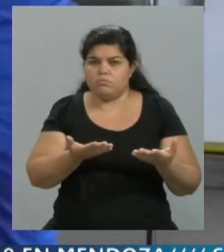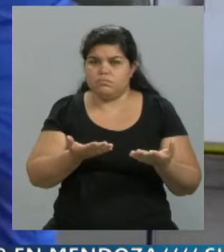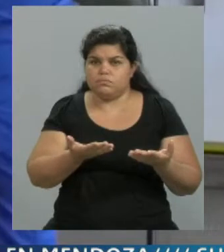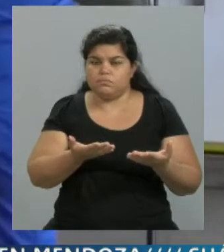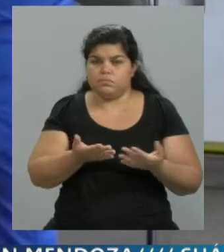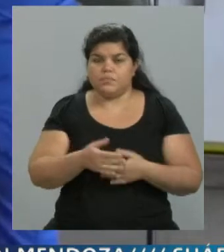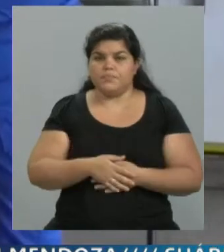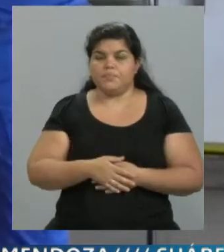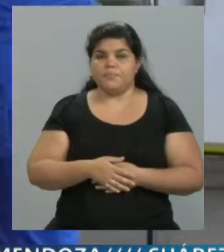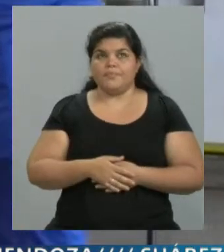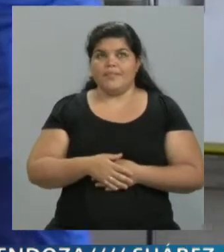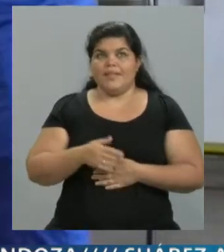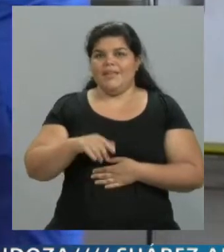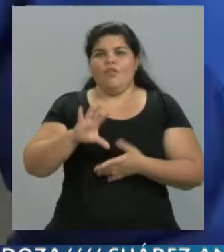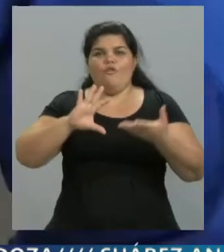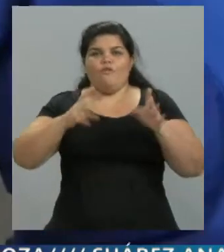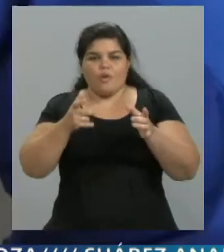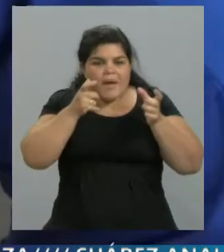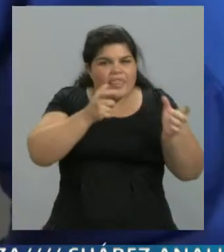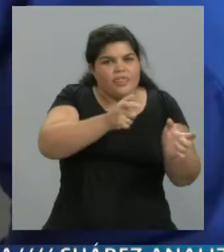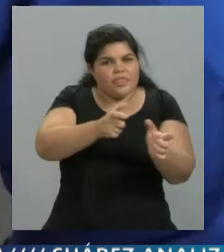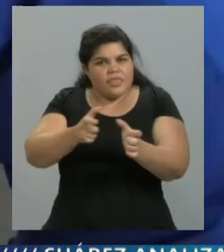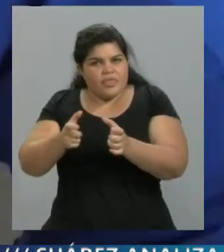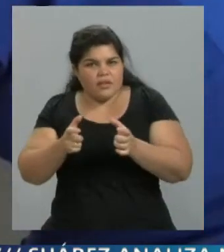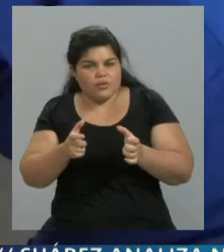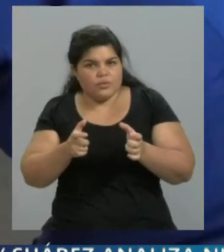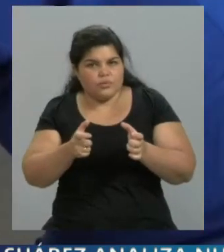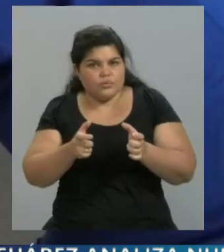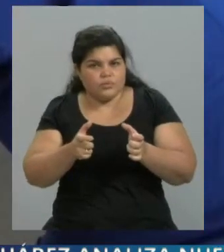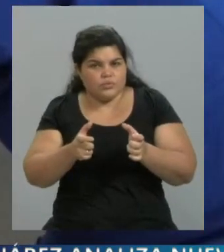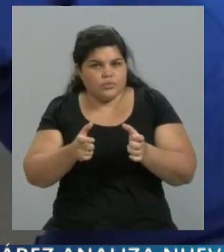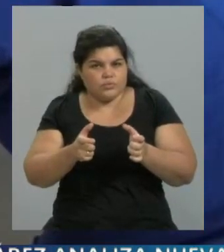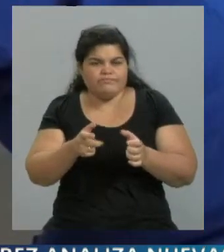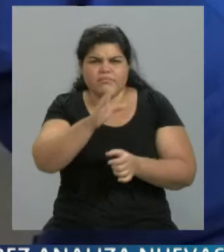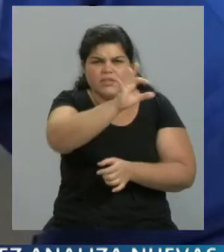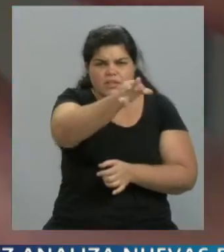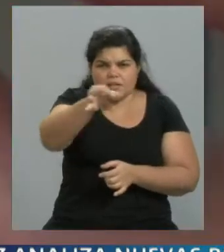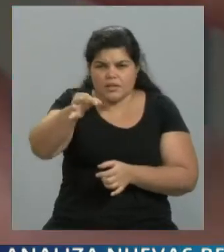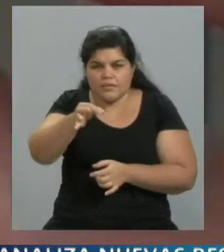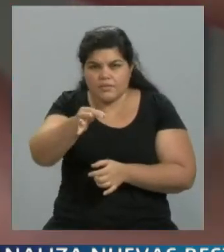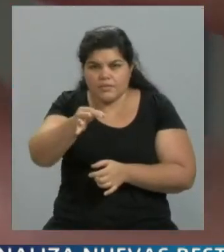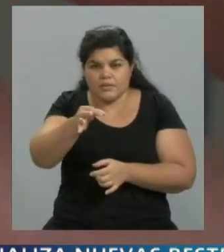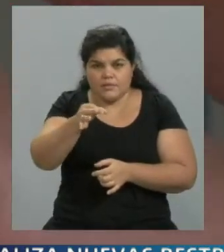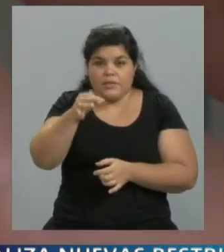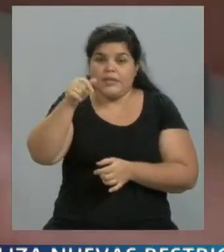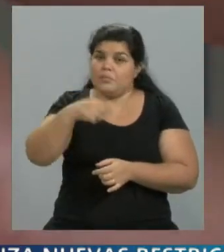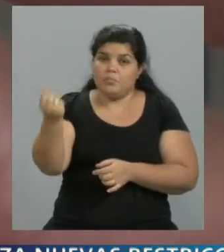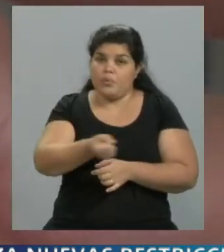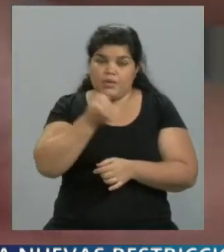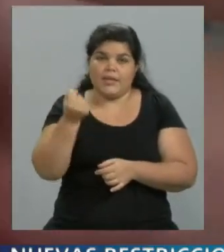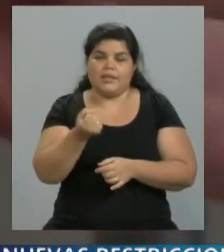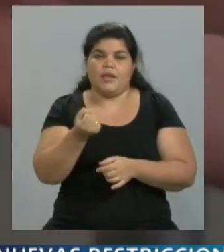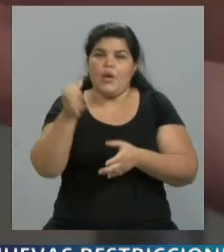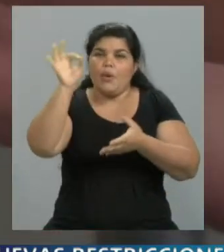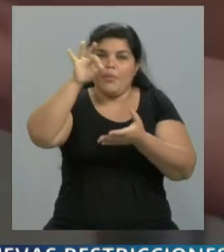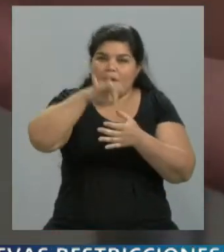Lo que pasa es que el sistema de vigilancia no es, ustedes saben que esto se hace, hay que secuenciar el virus, son exámenes